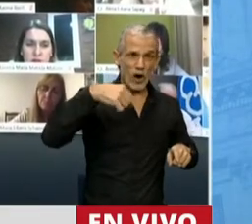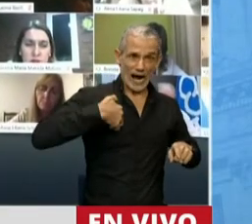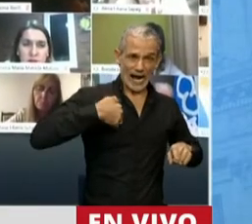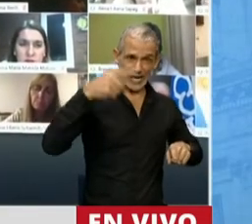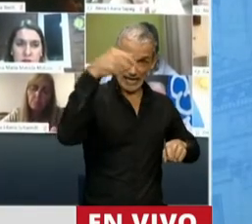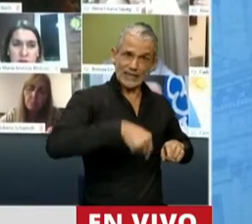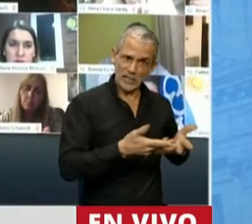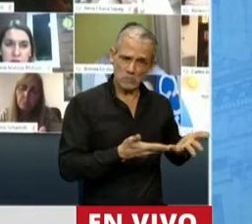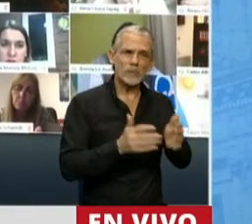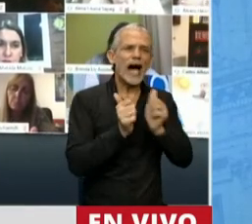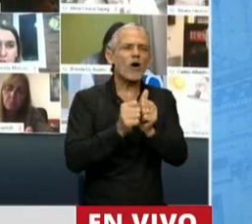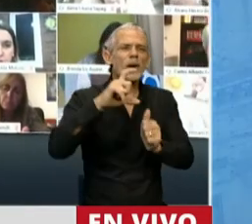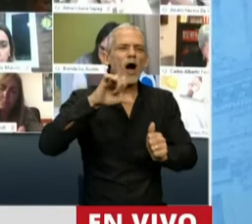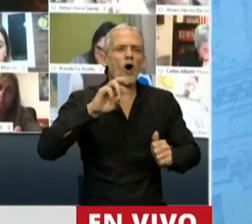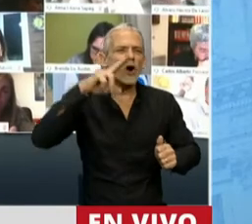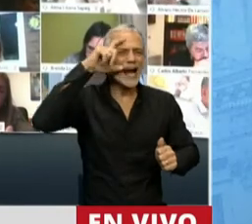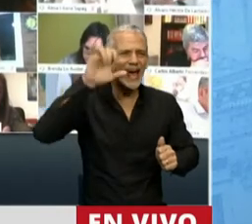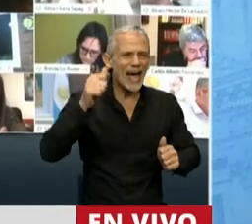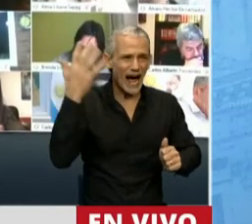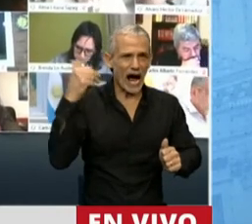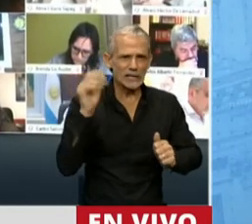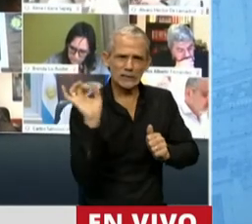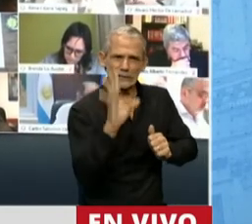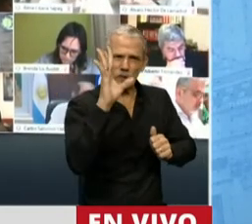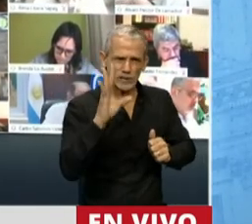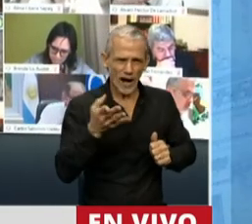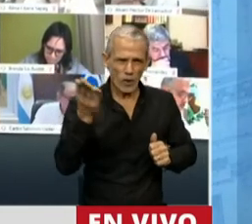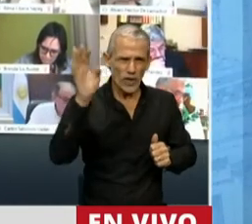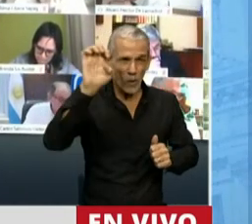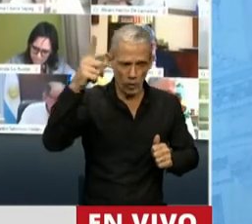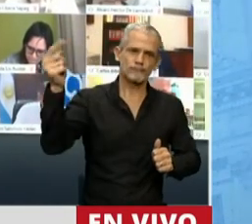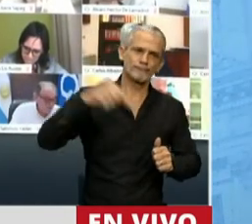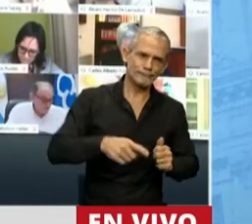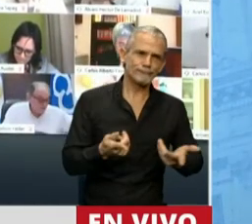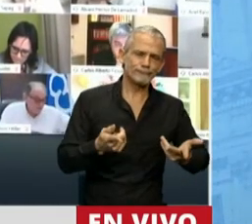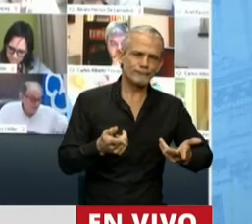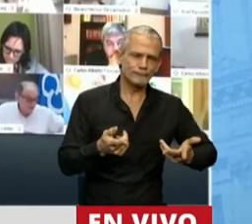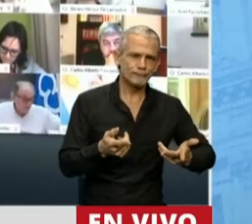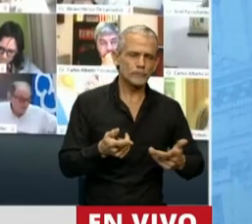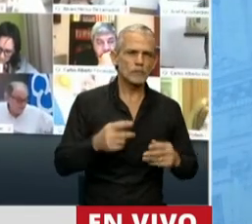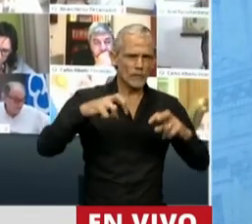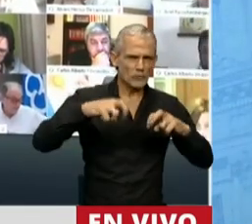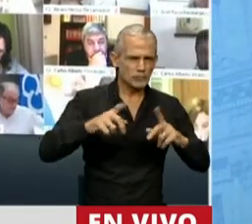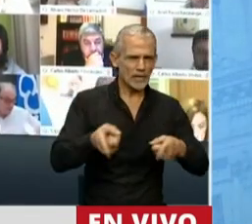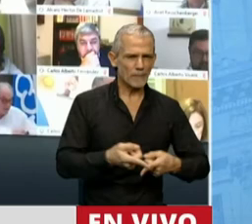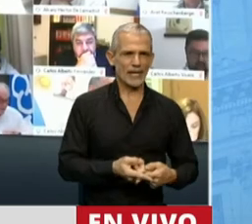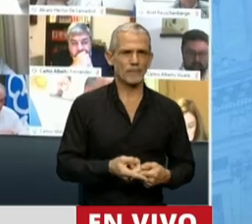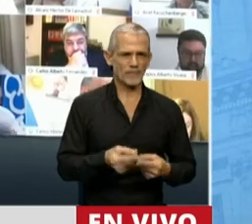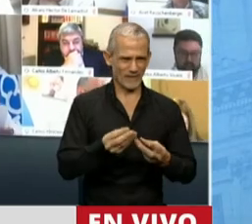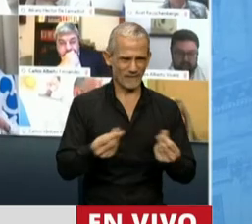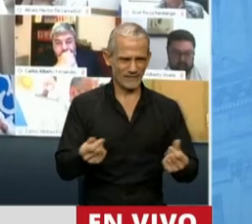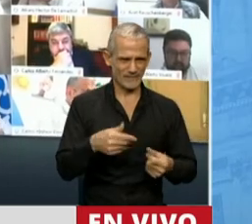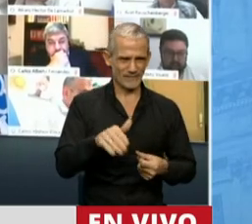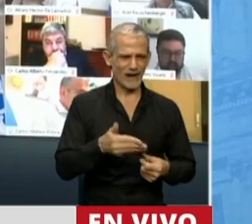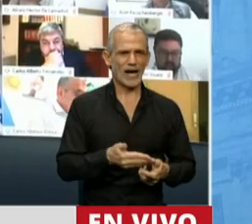acompañara a Rafael Correa para que no lo proscriban. Y entonces, para terminar, señor presidente, quiero